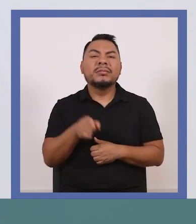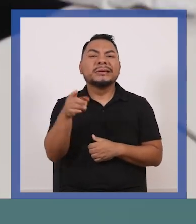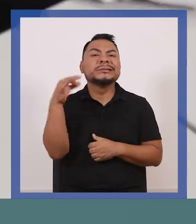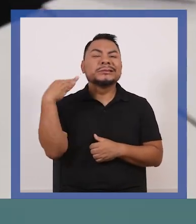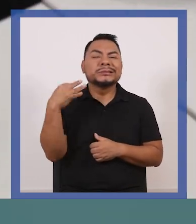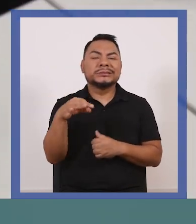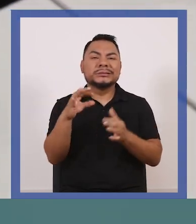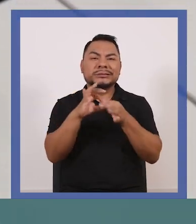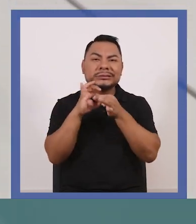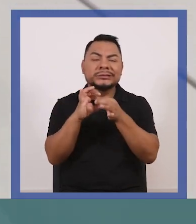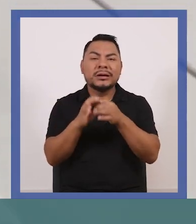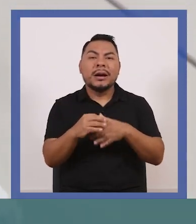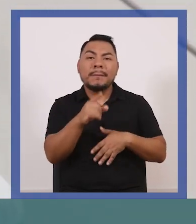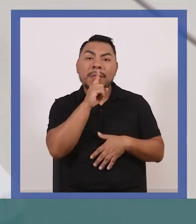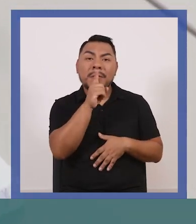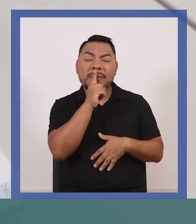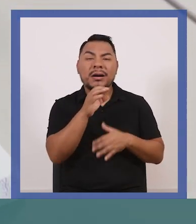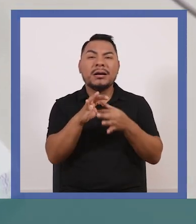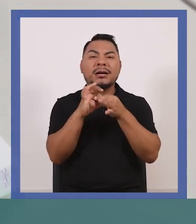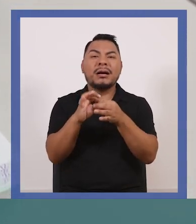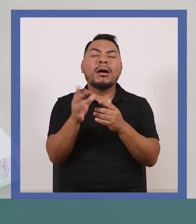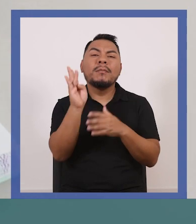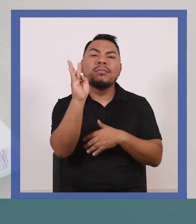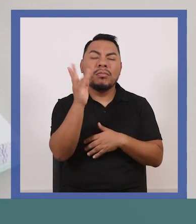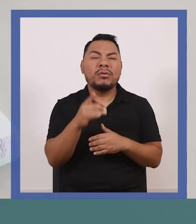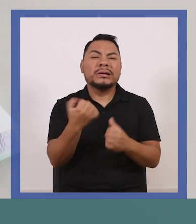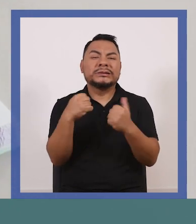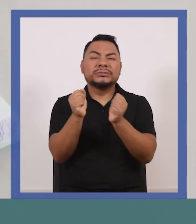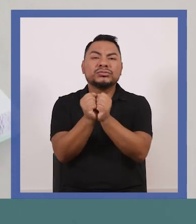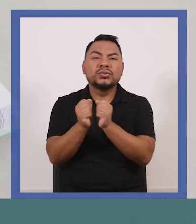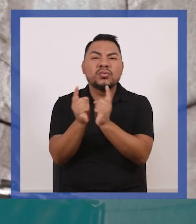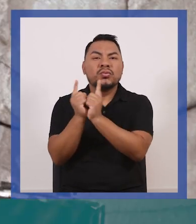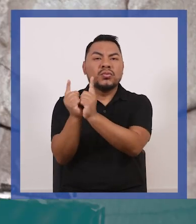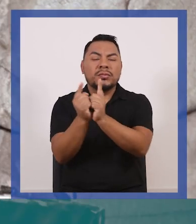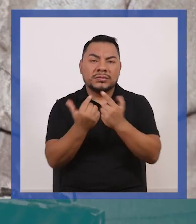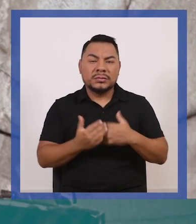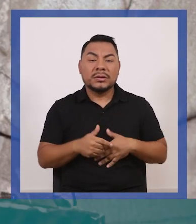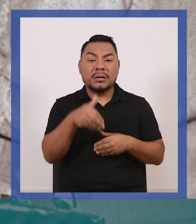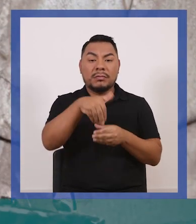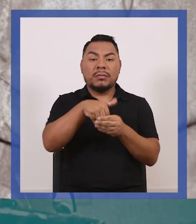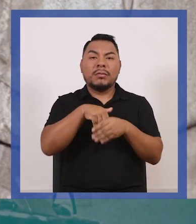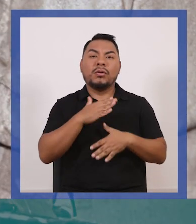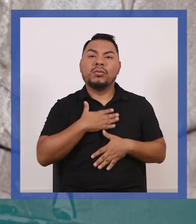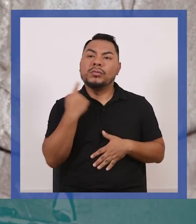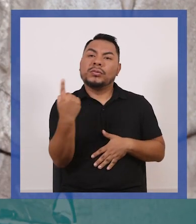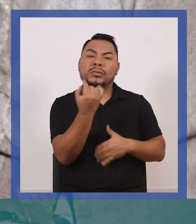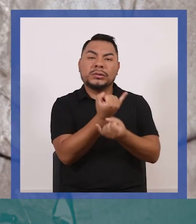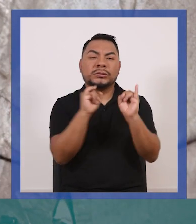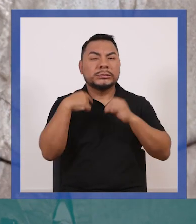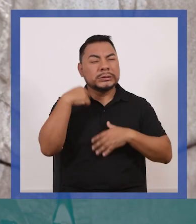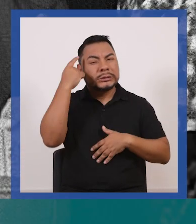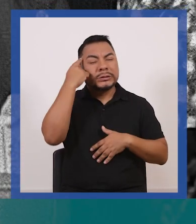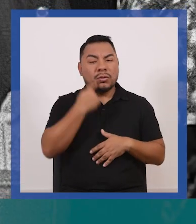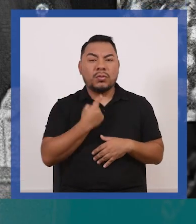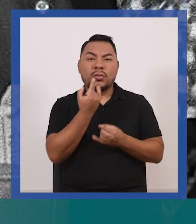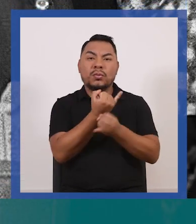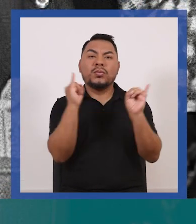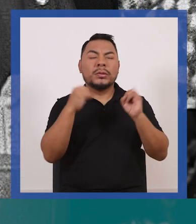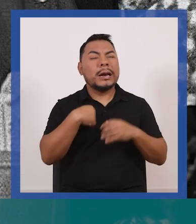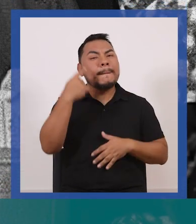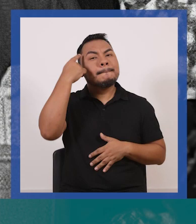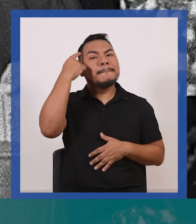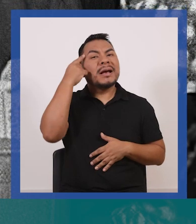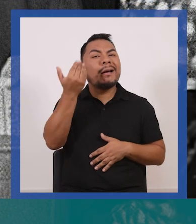siempre dependiendo o bien de un padre o bien de un esposo. Como el voto era la manifestación de la conciencia individual,